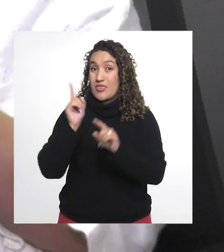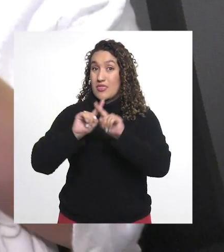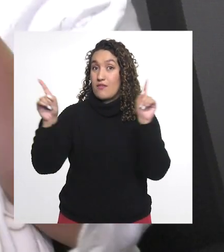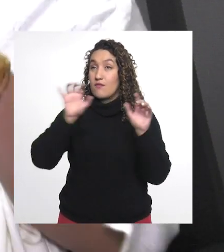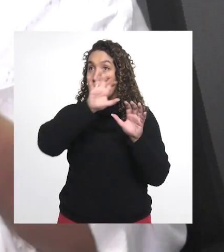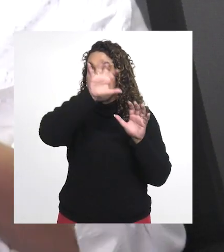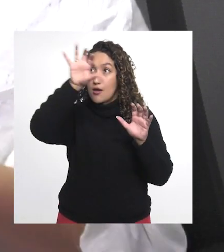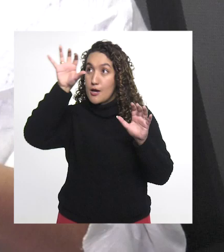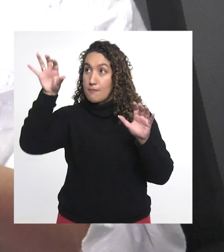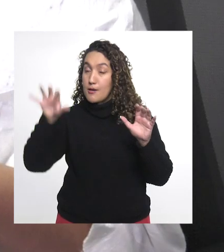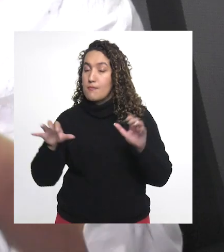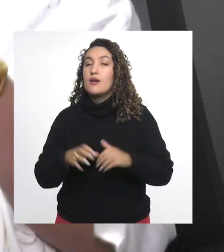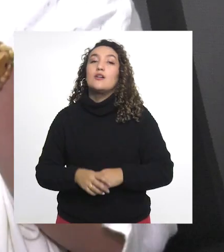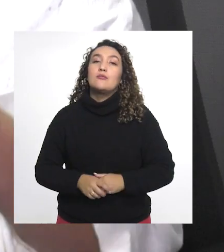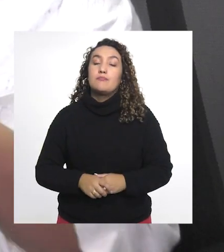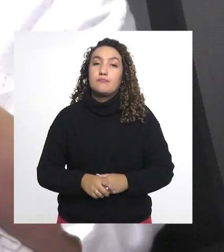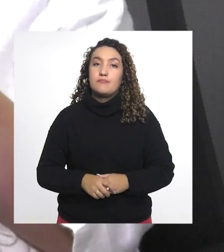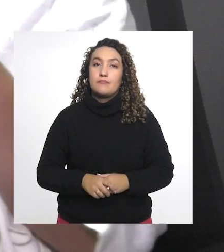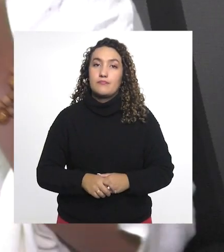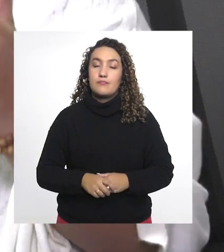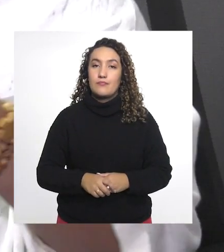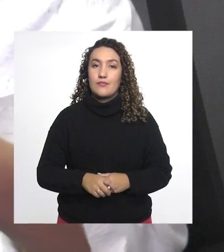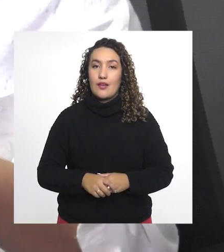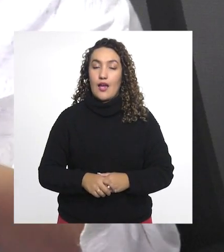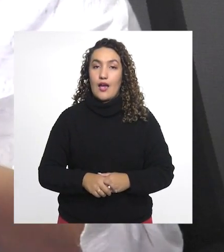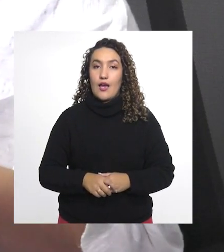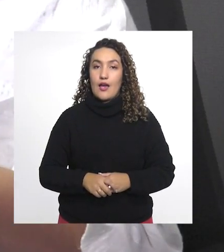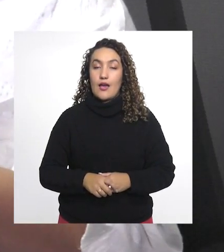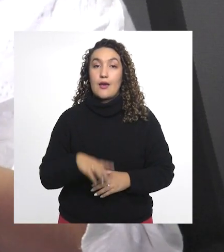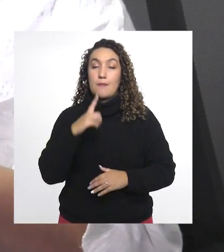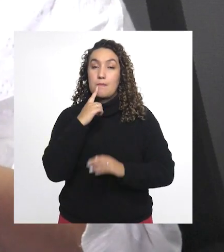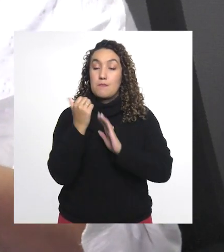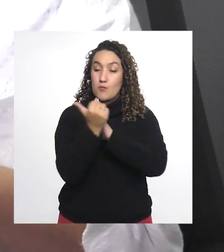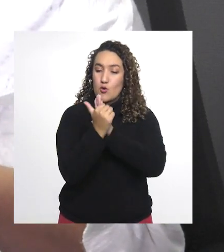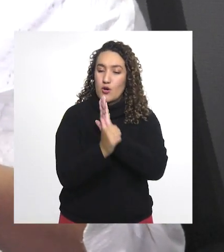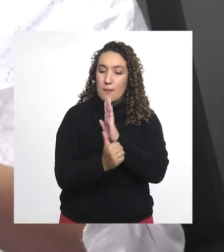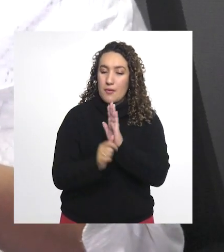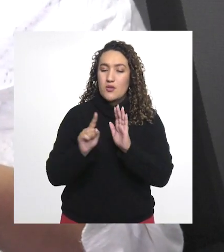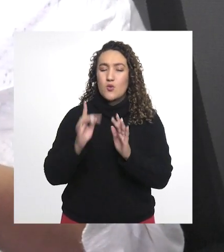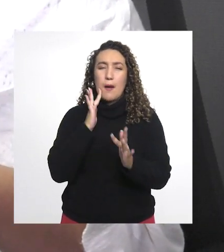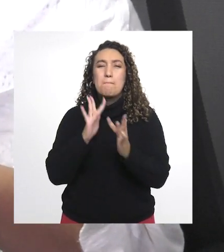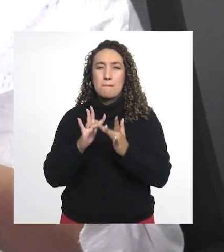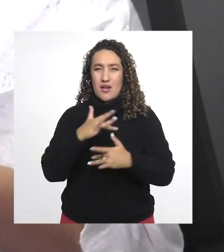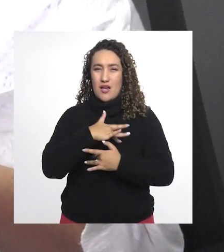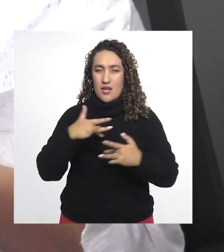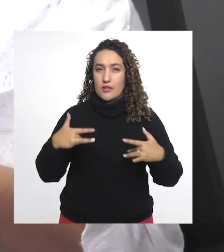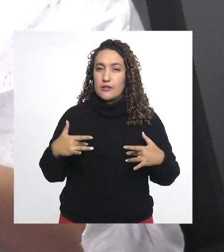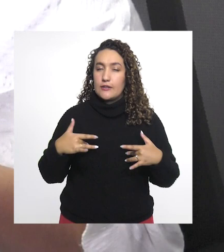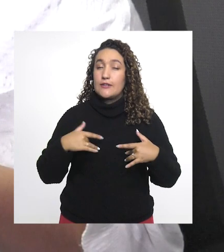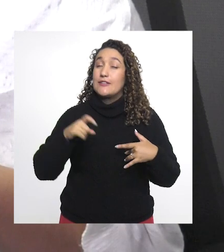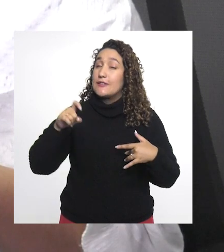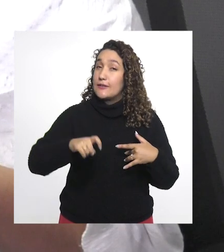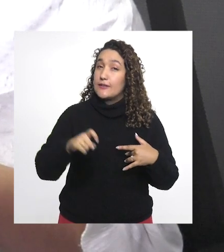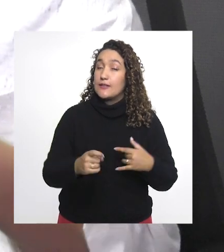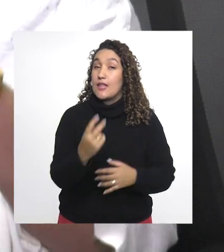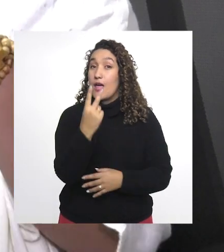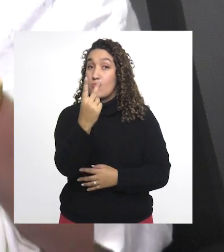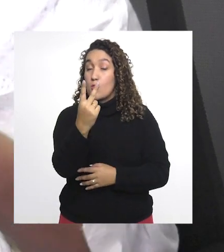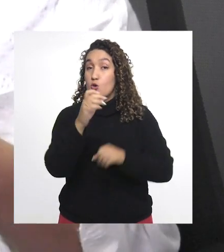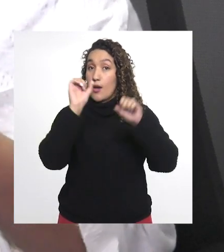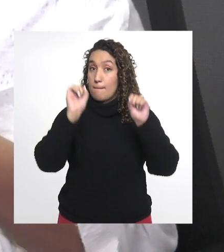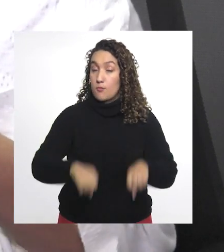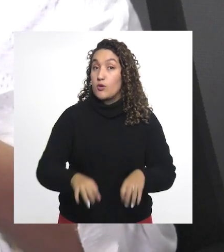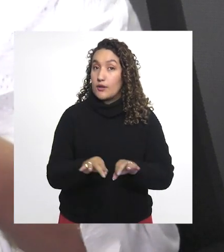diferencia de otros países y en Colombia, a diferencia de otras escuelas y facultades, las facultades de salud o escuelas de salud